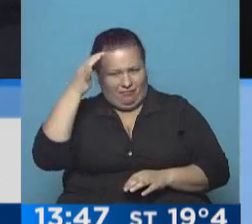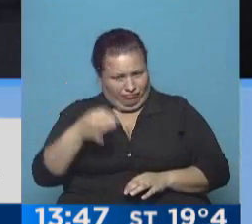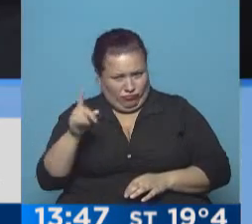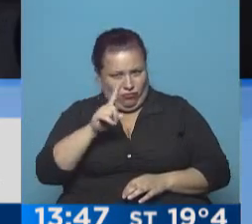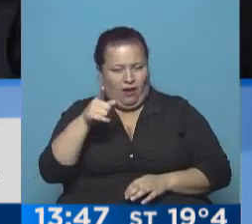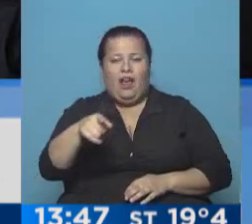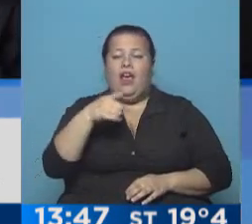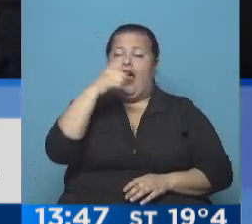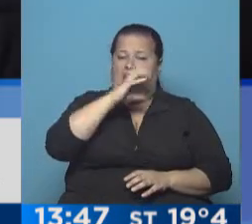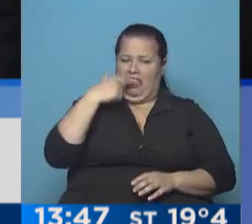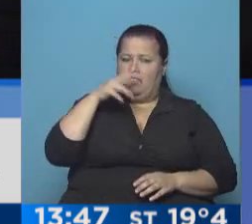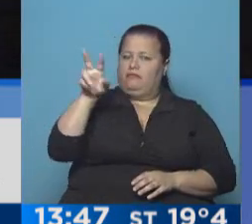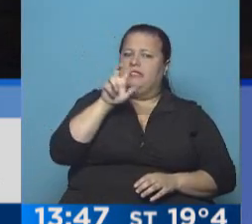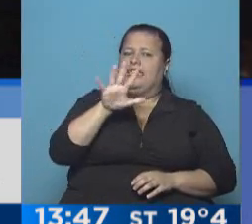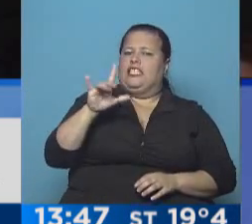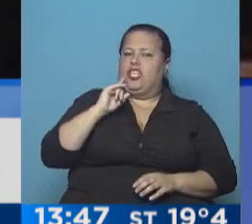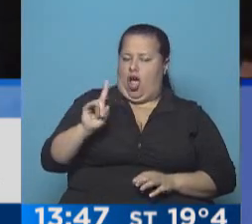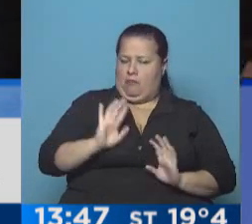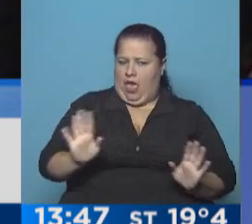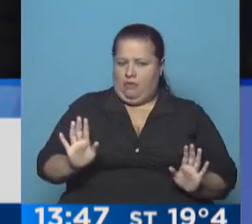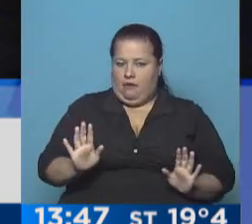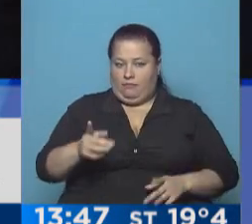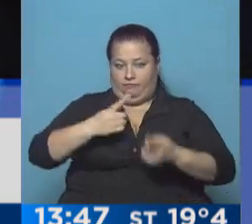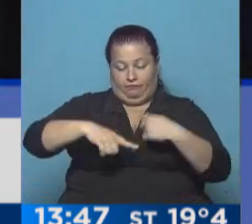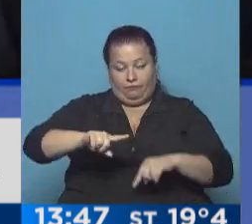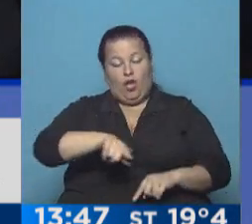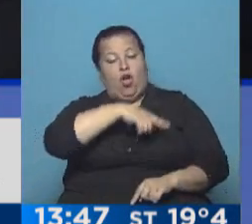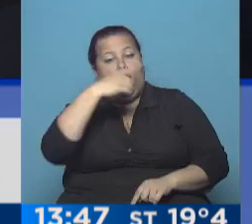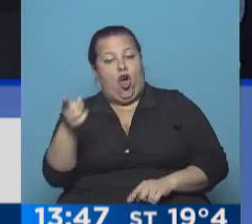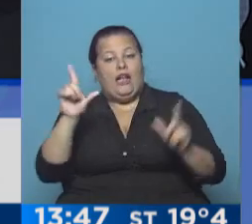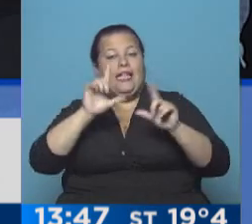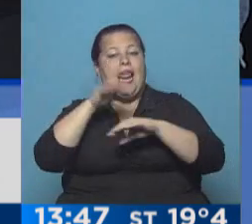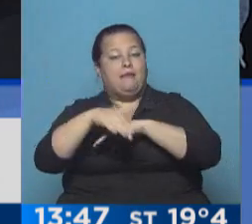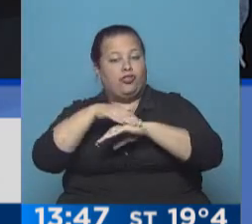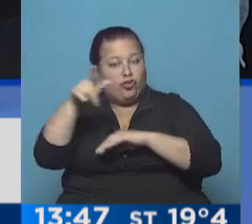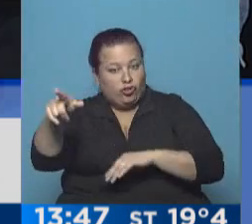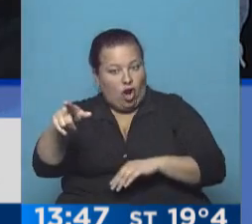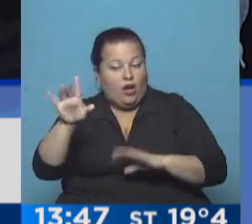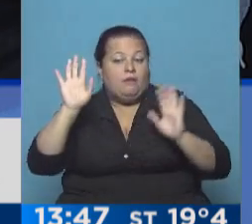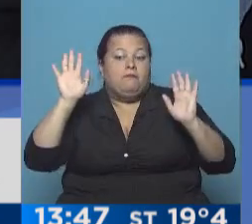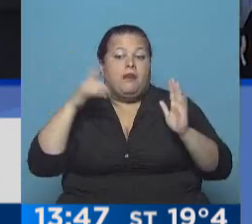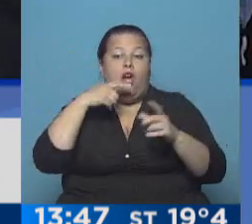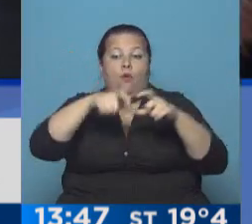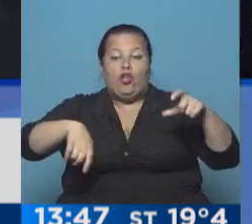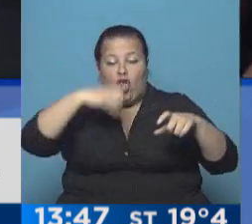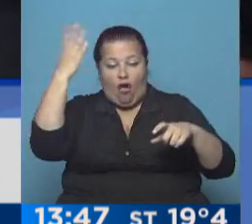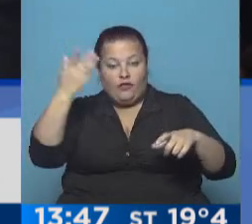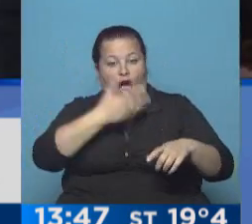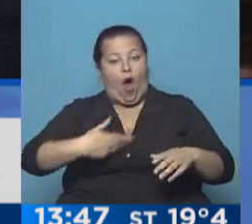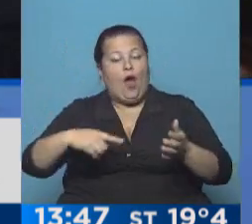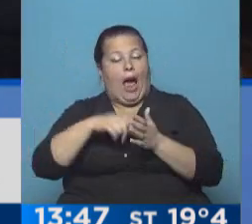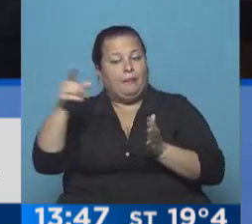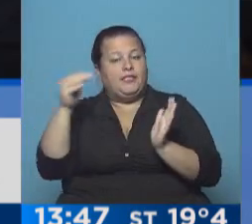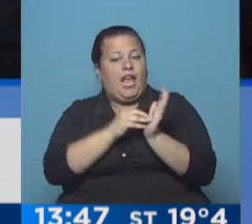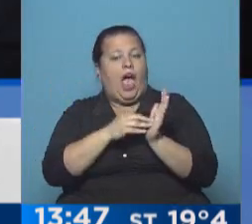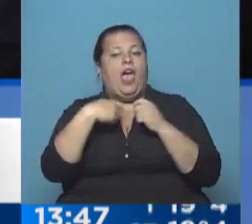ellos dicen nosotros cobramos 35 mil. Después tenemos un canal de emisiones que según el boletín oficial del gobierno porteño